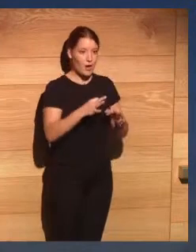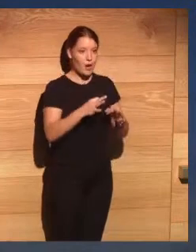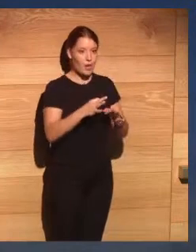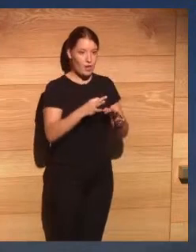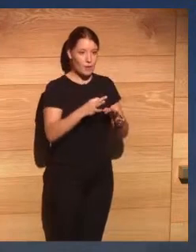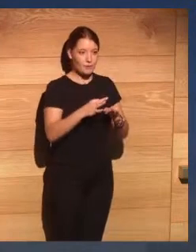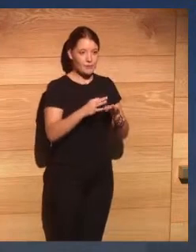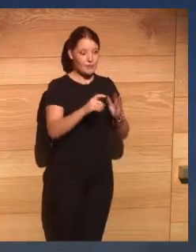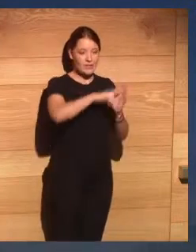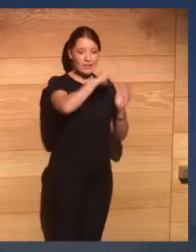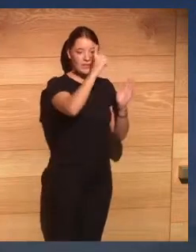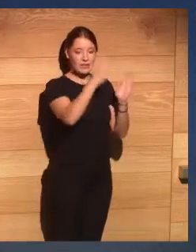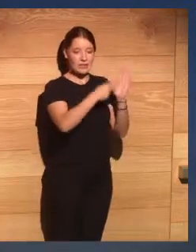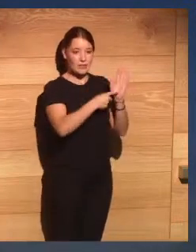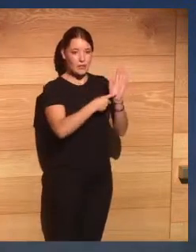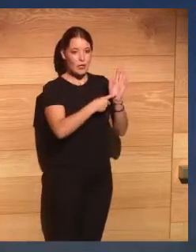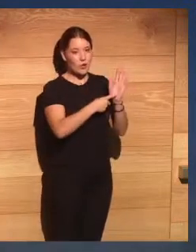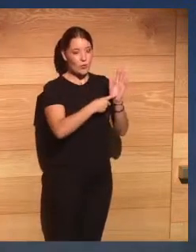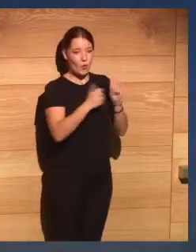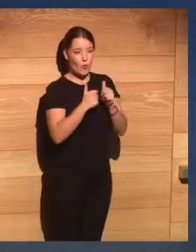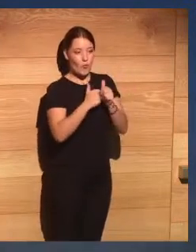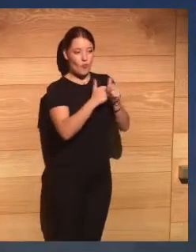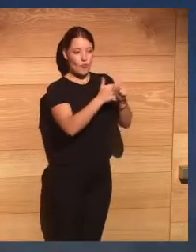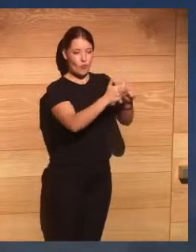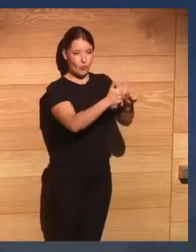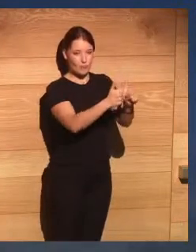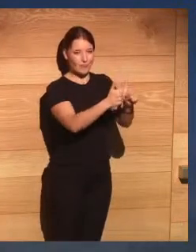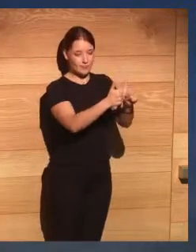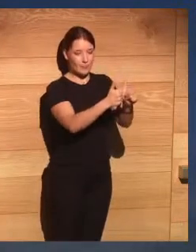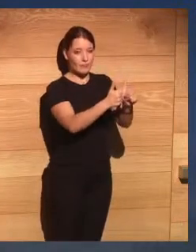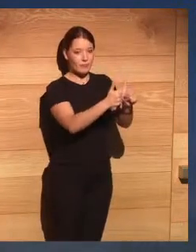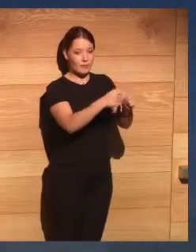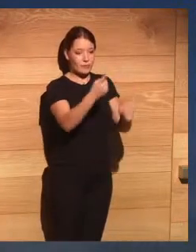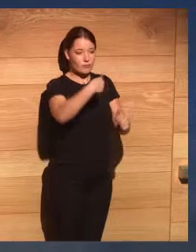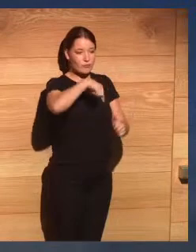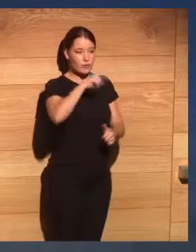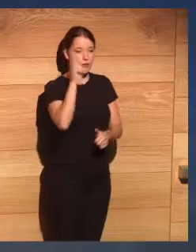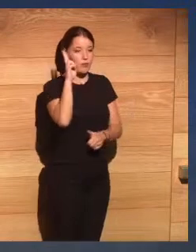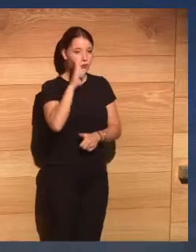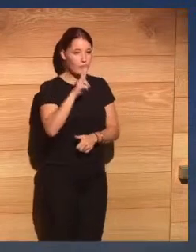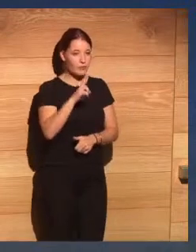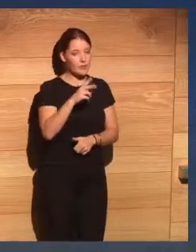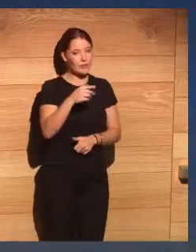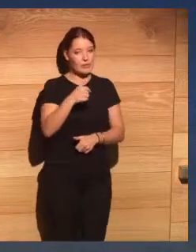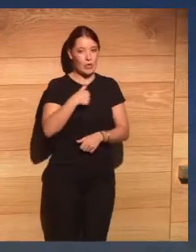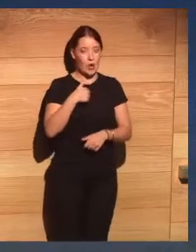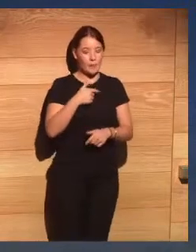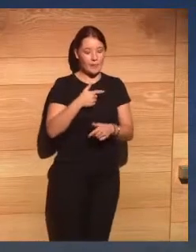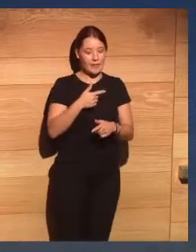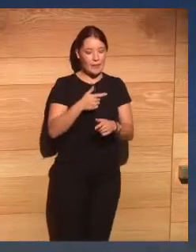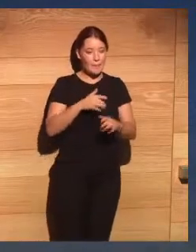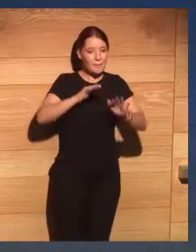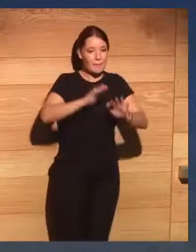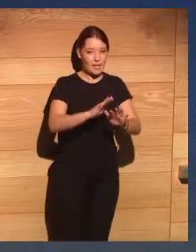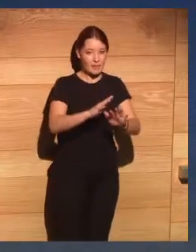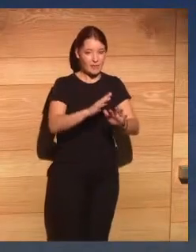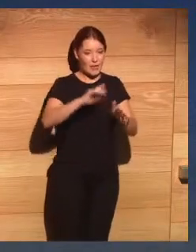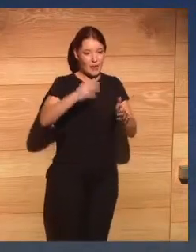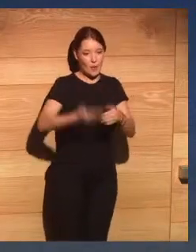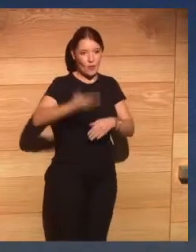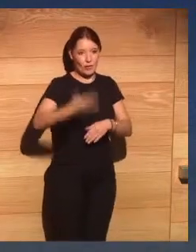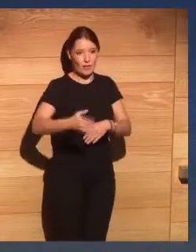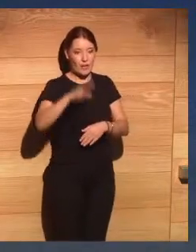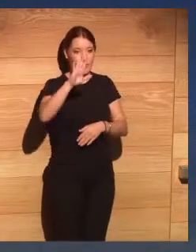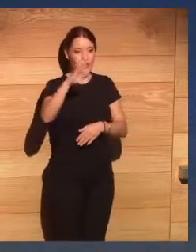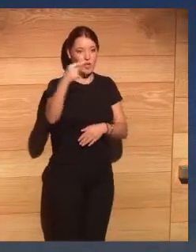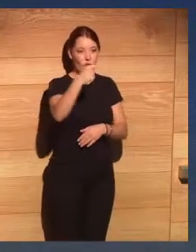siempre iban siempre iban detrás y vimos porque me gustaría haberme detenido en la trascendencia de la 5G